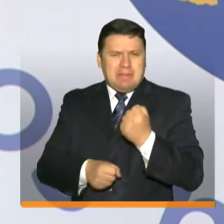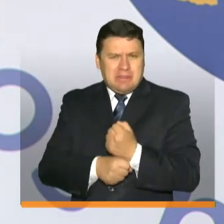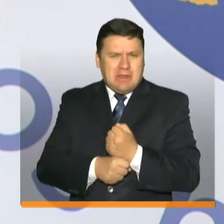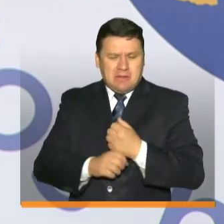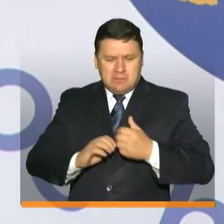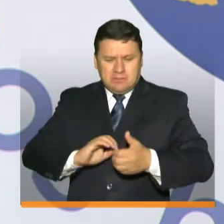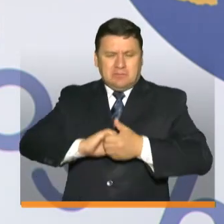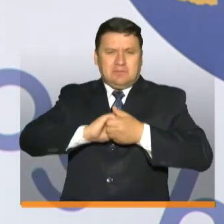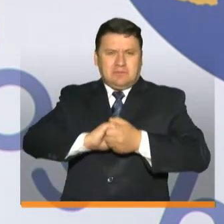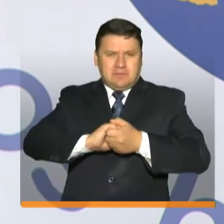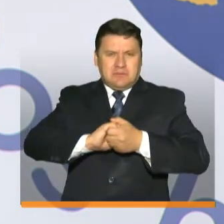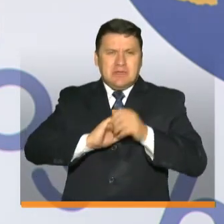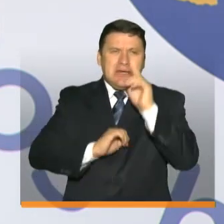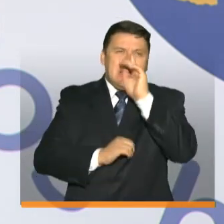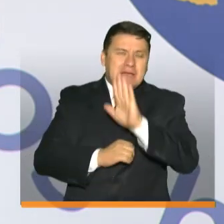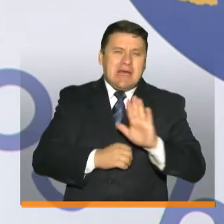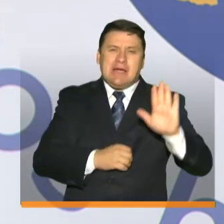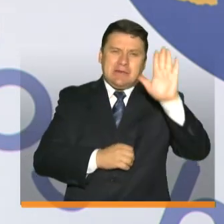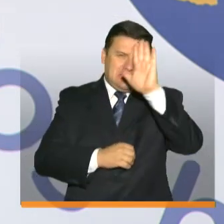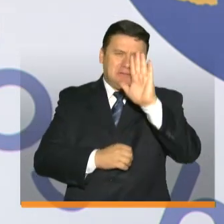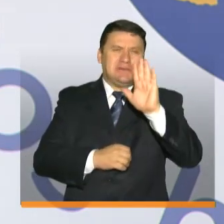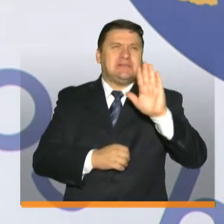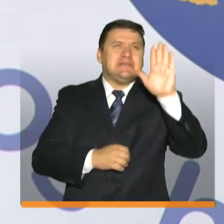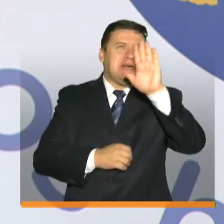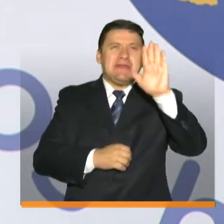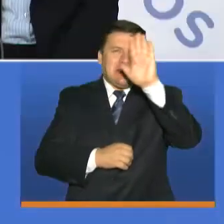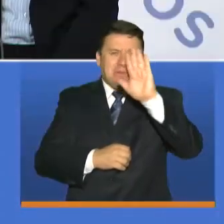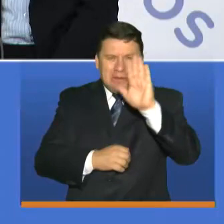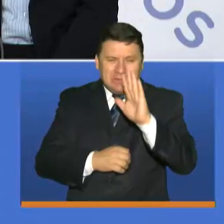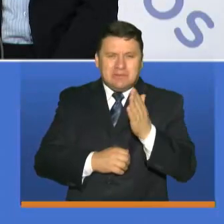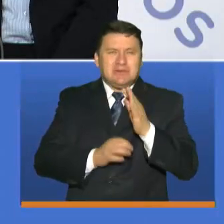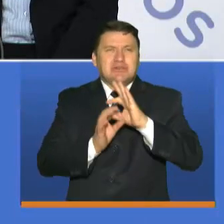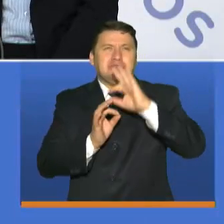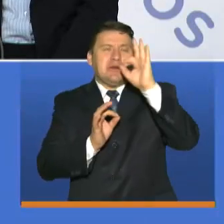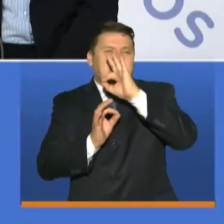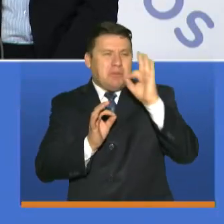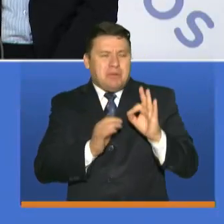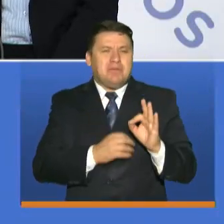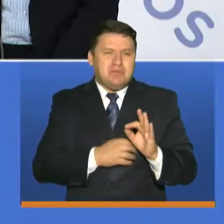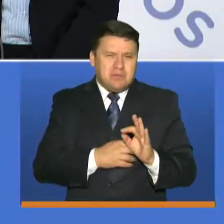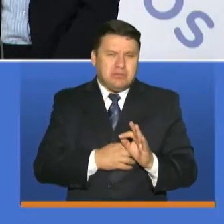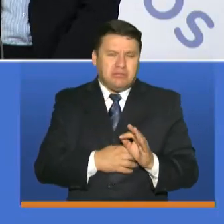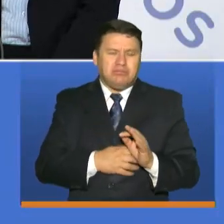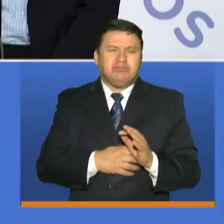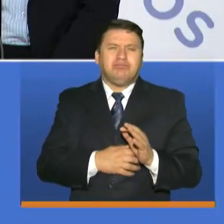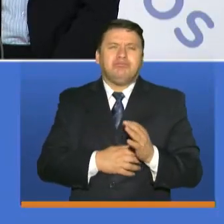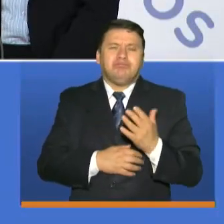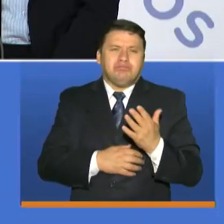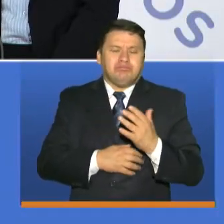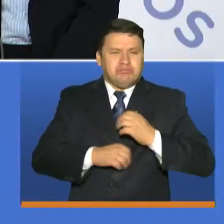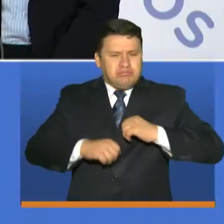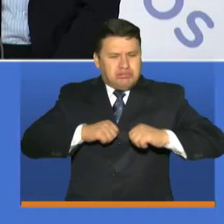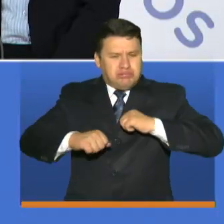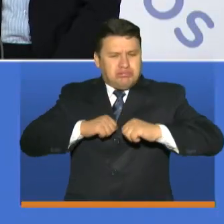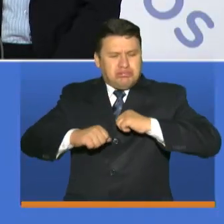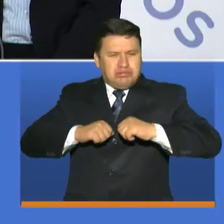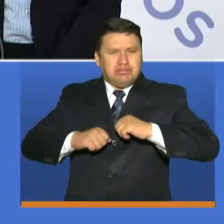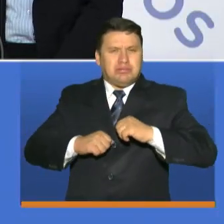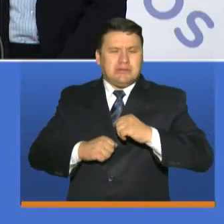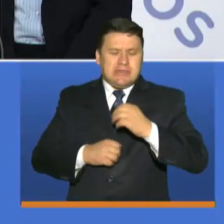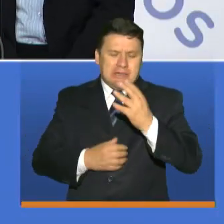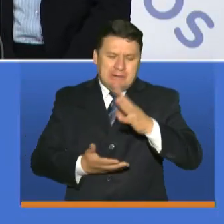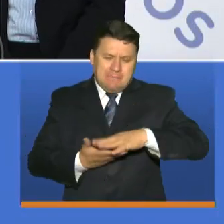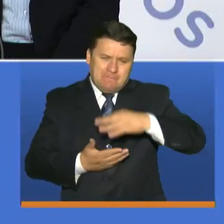muy de la mano de los territorios de los departamentos de los municipios son ejercicios y son